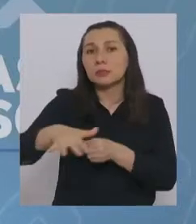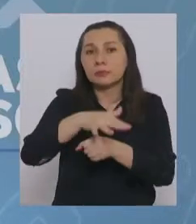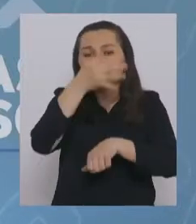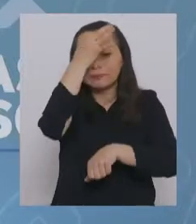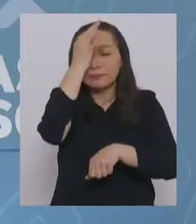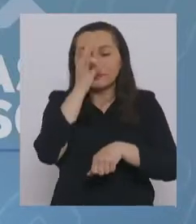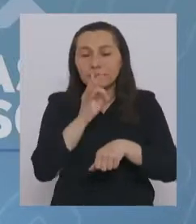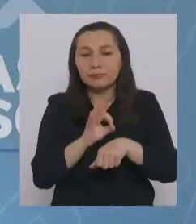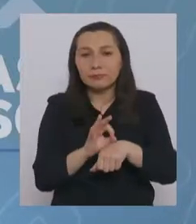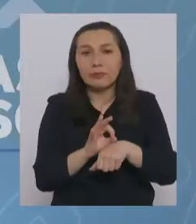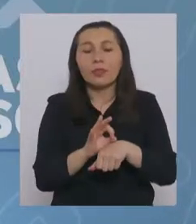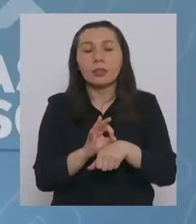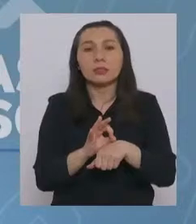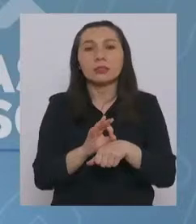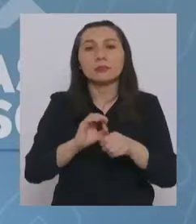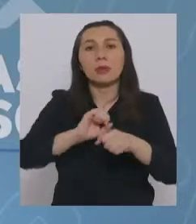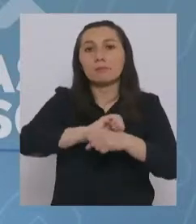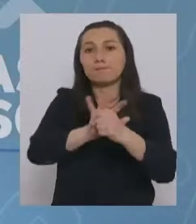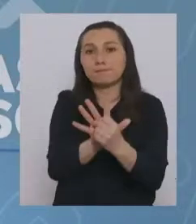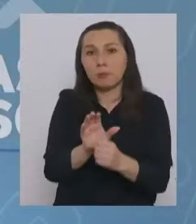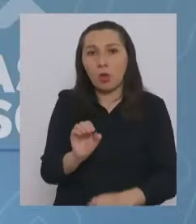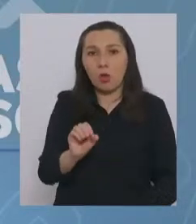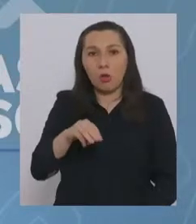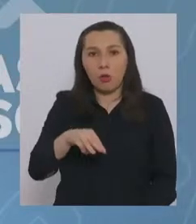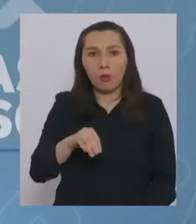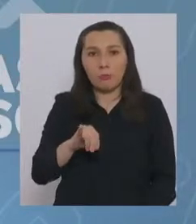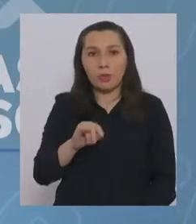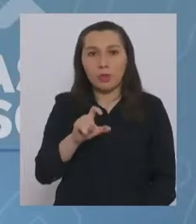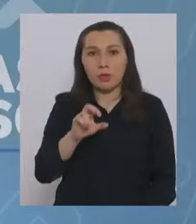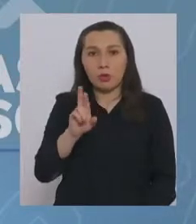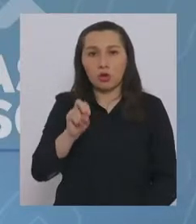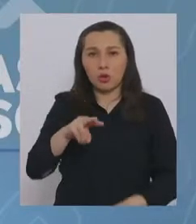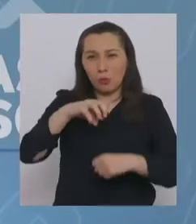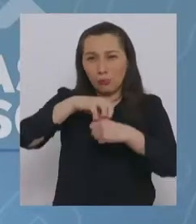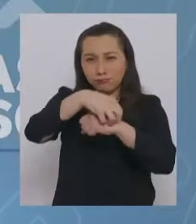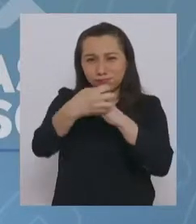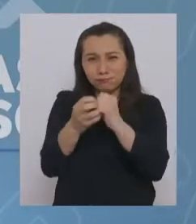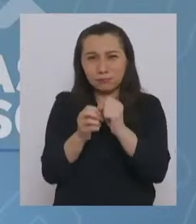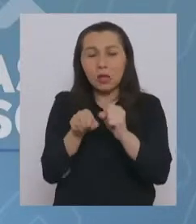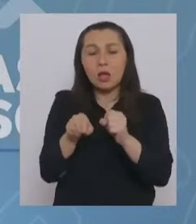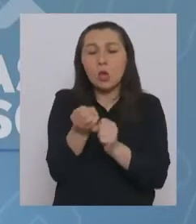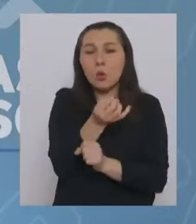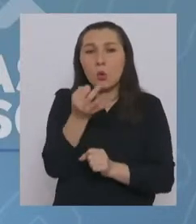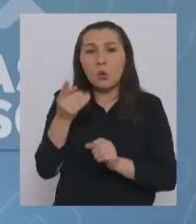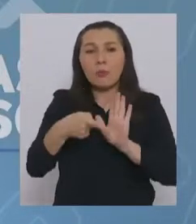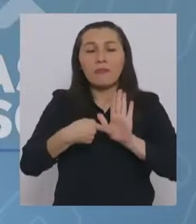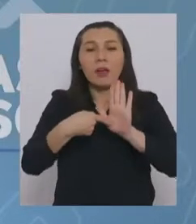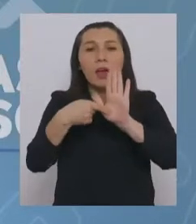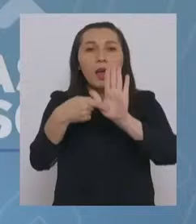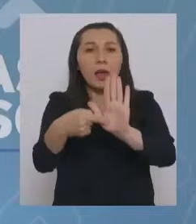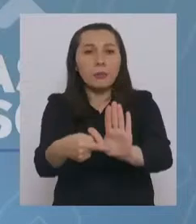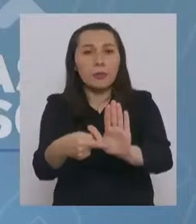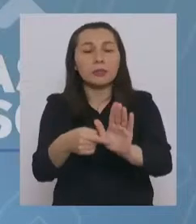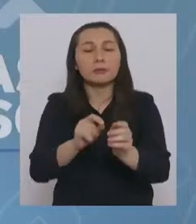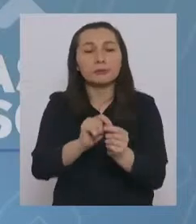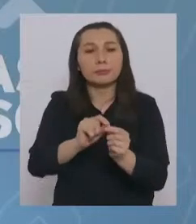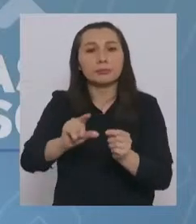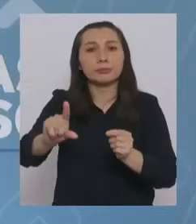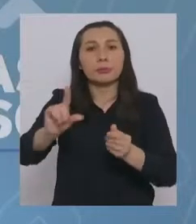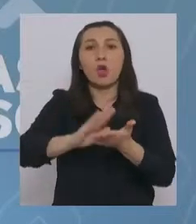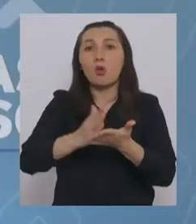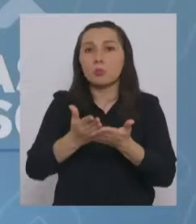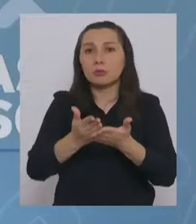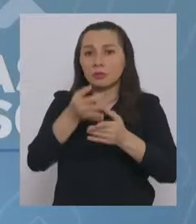en relación a la variante Omicron y también en relación a las cifras que vaya presentando la evolución de la